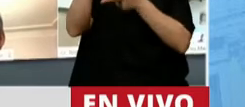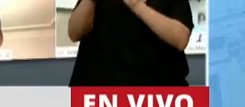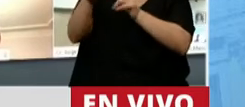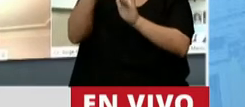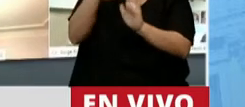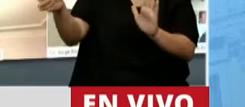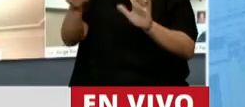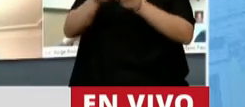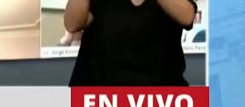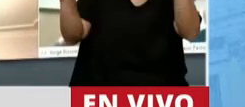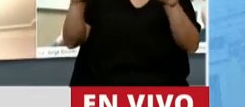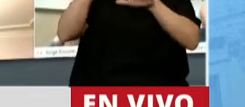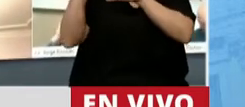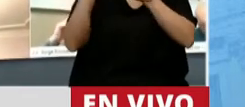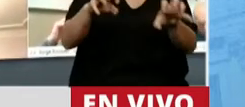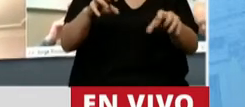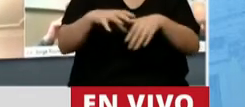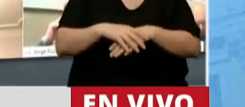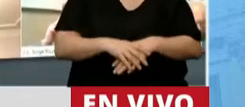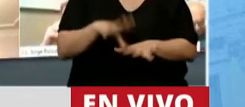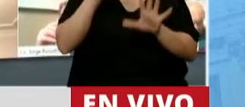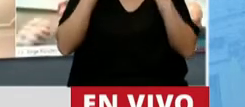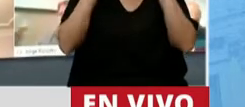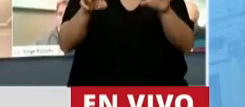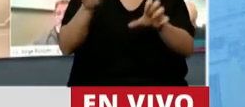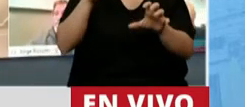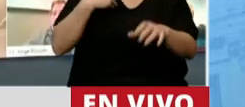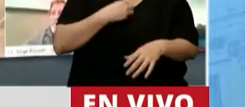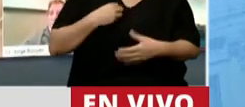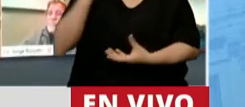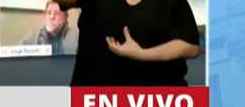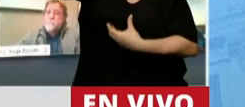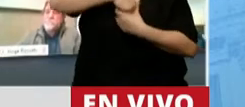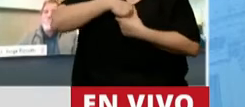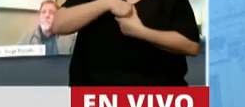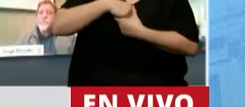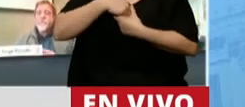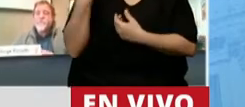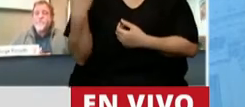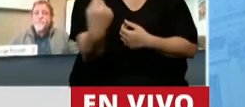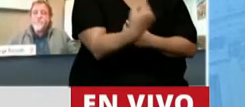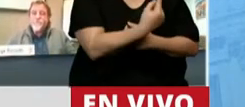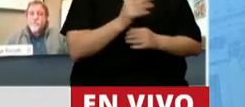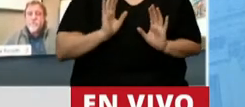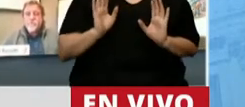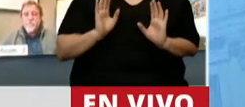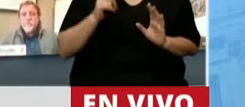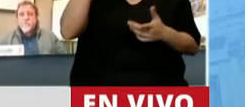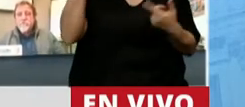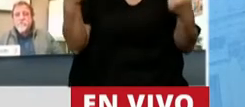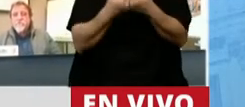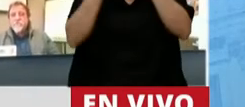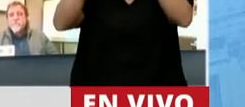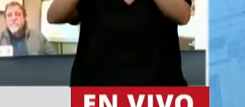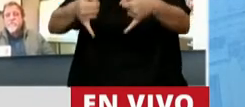decirles que el odio es un sentimiento interno de cada persona y coincido en